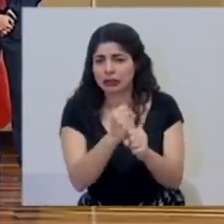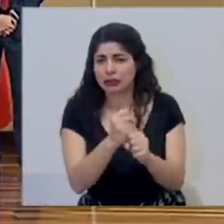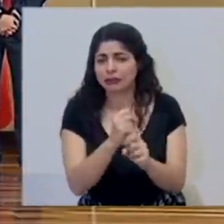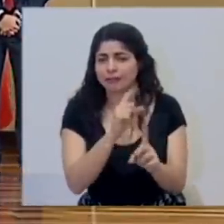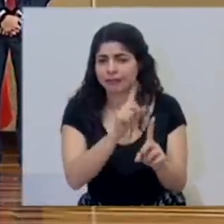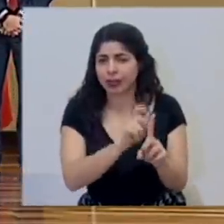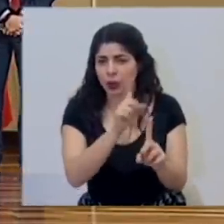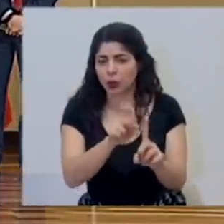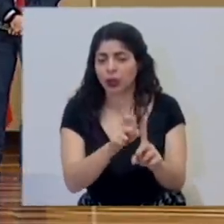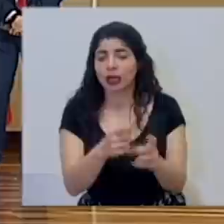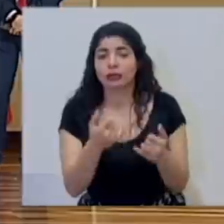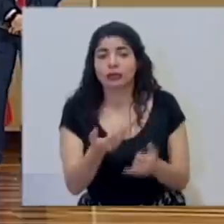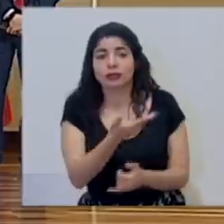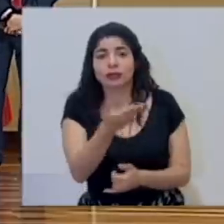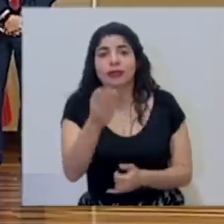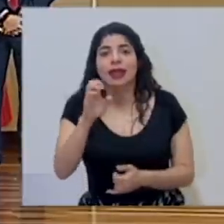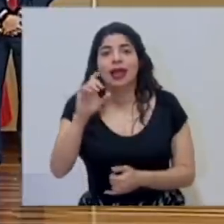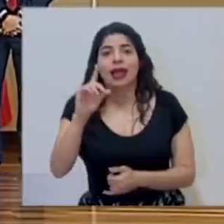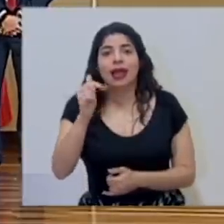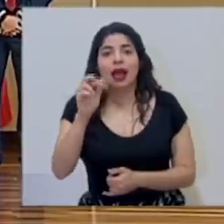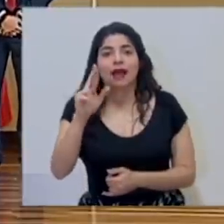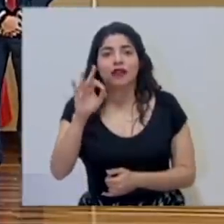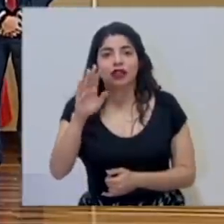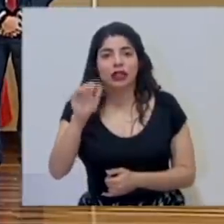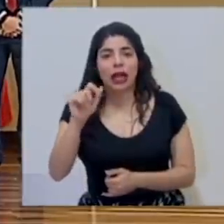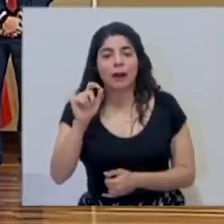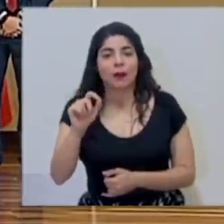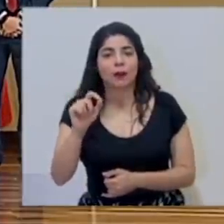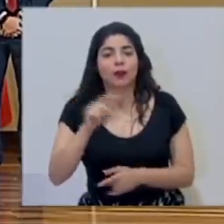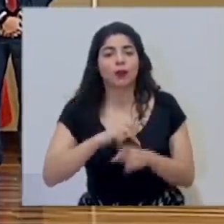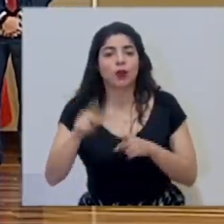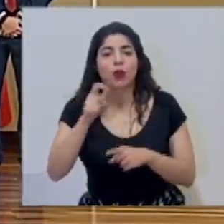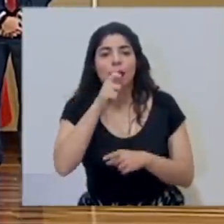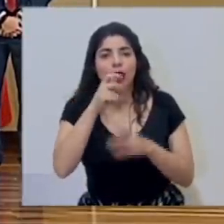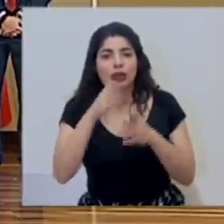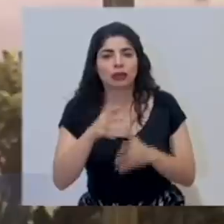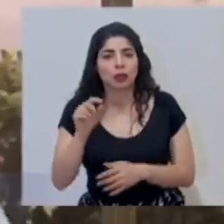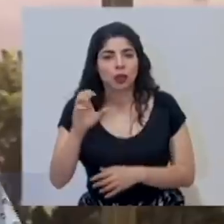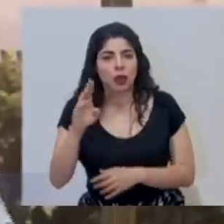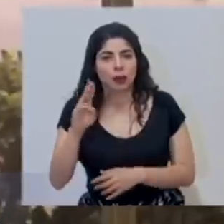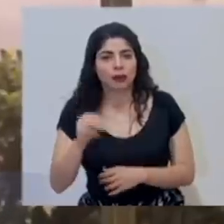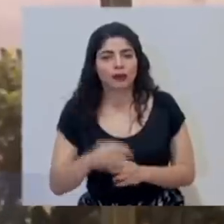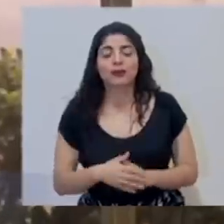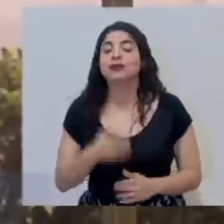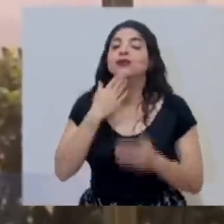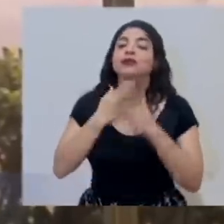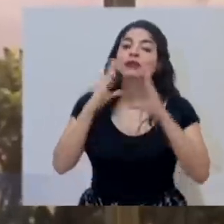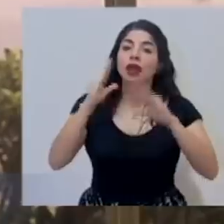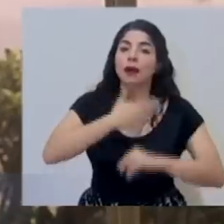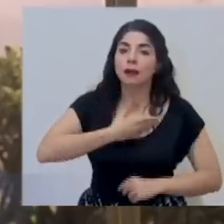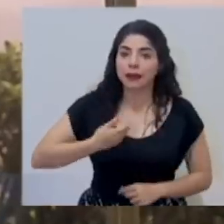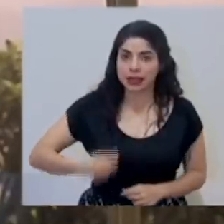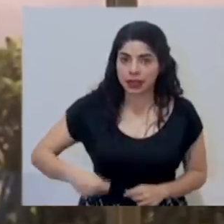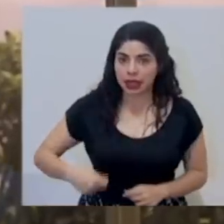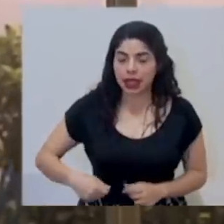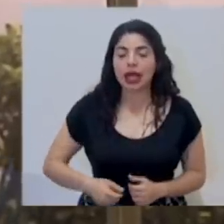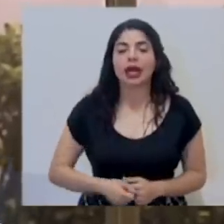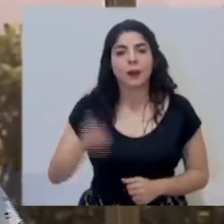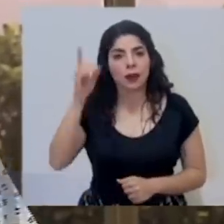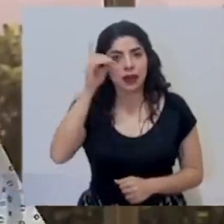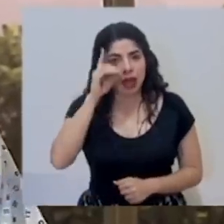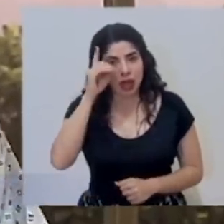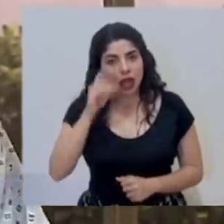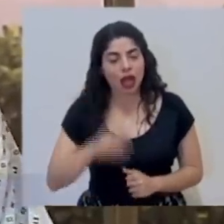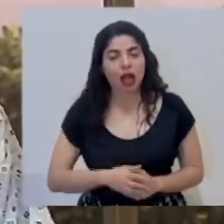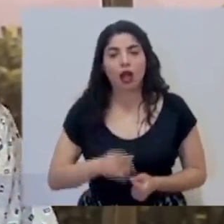concretos en su consulta. Don Edgar Fonseca de puroperiodismo.com Muy buenas tardes, señor presidente. Don